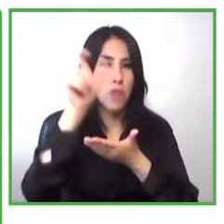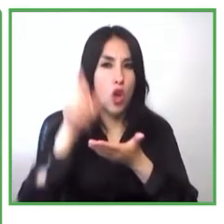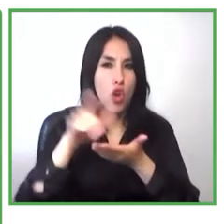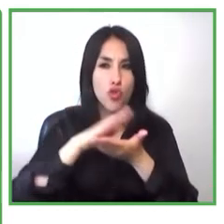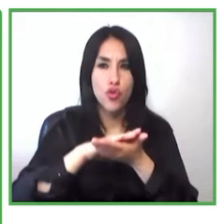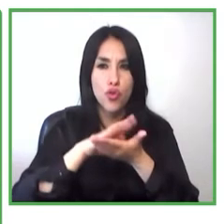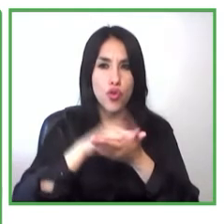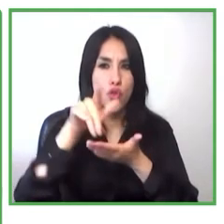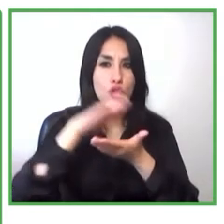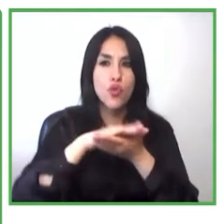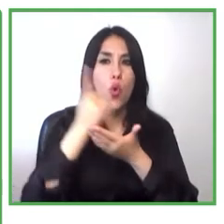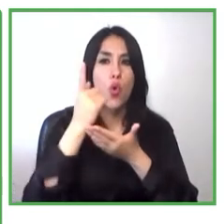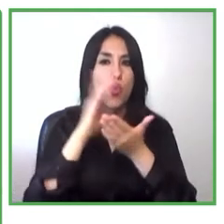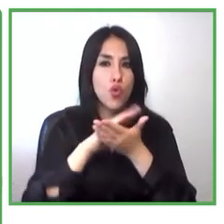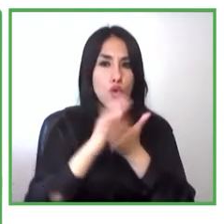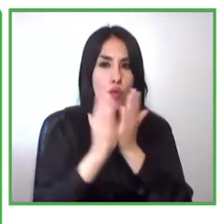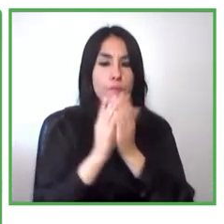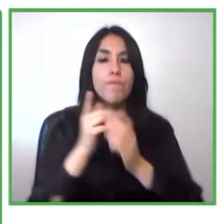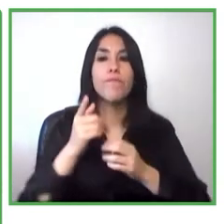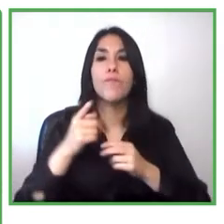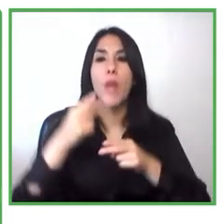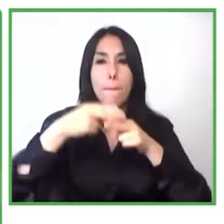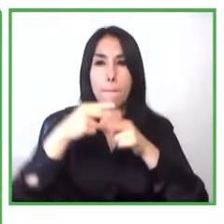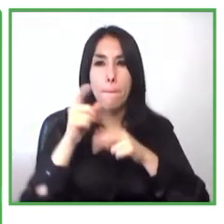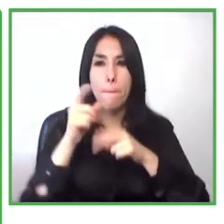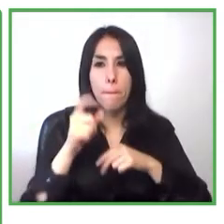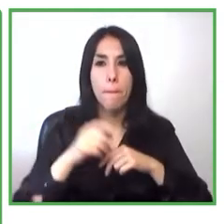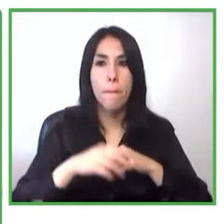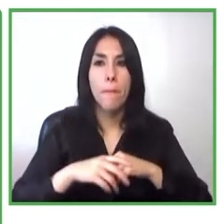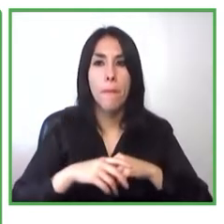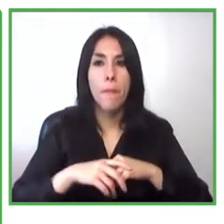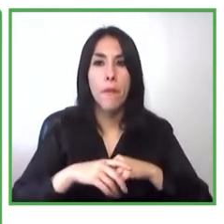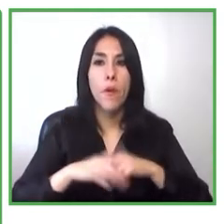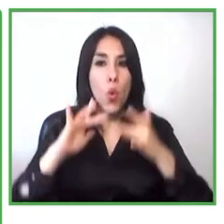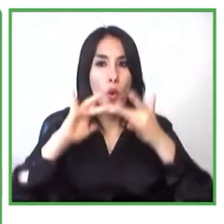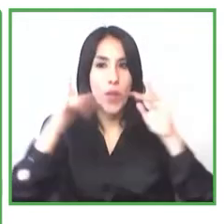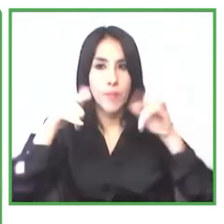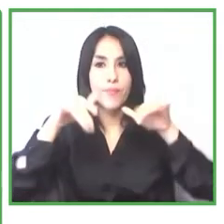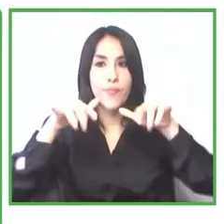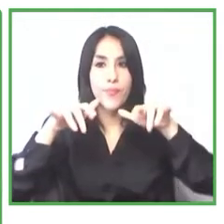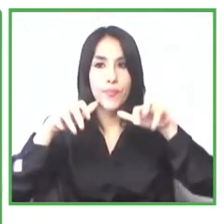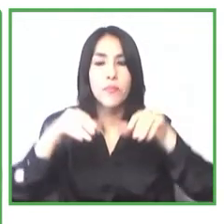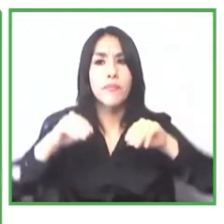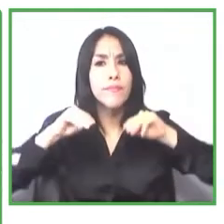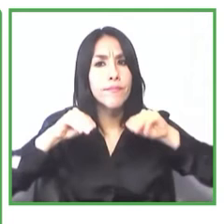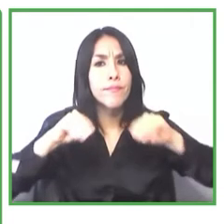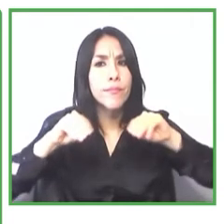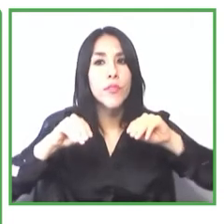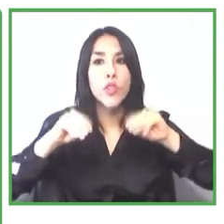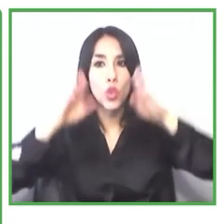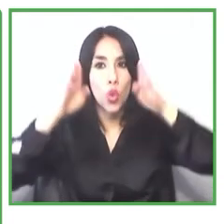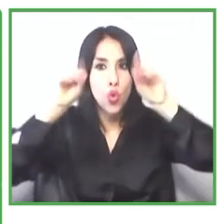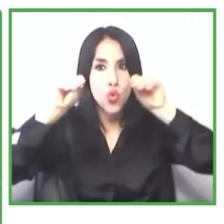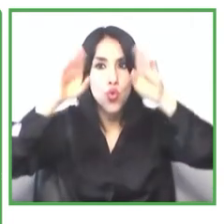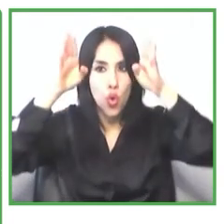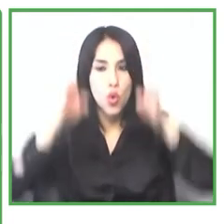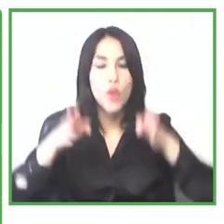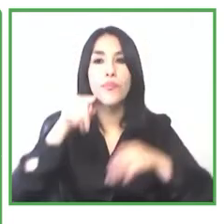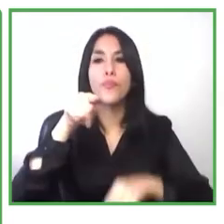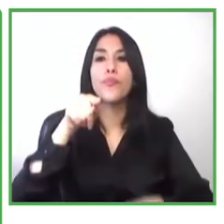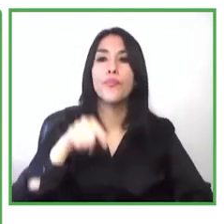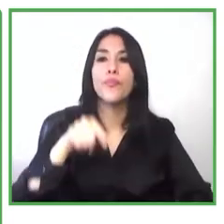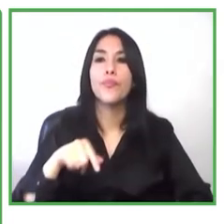tenemos esta plataforma Entrepreneur 243 que es uno de los